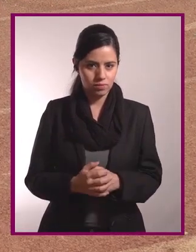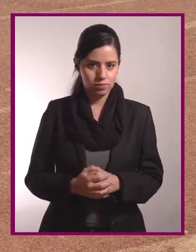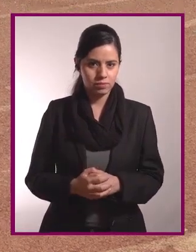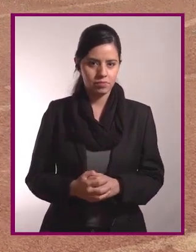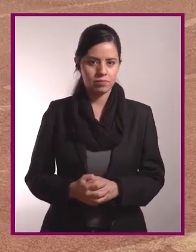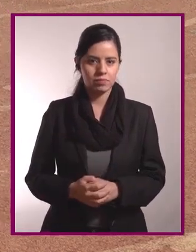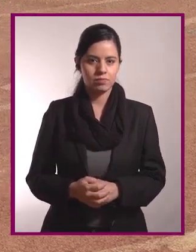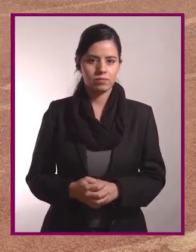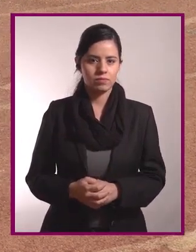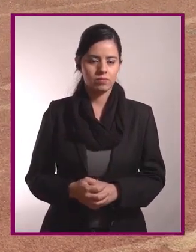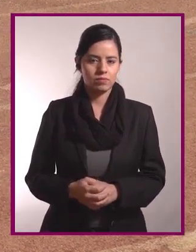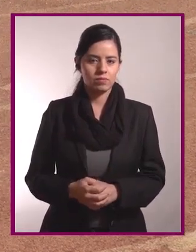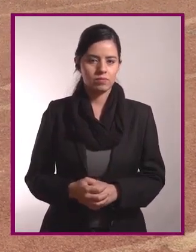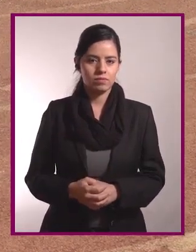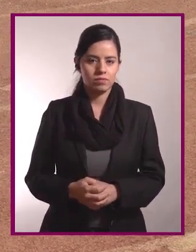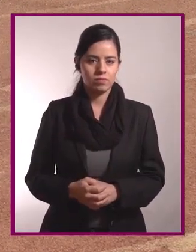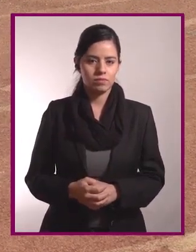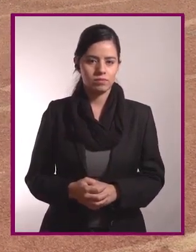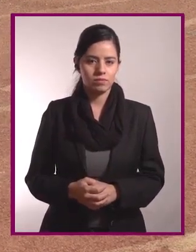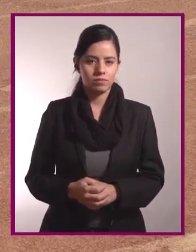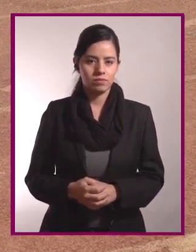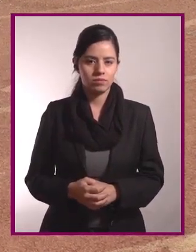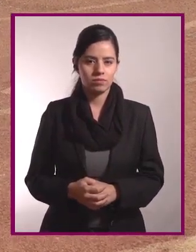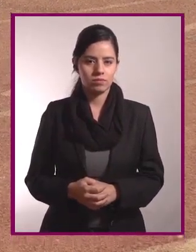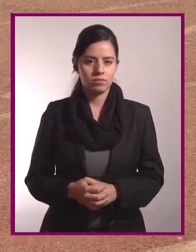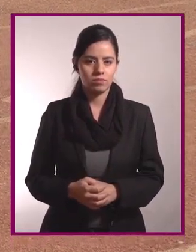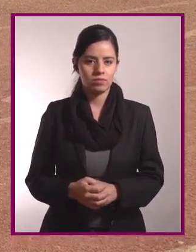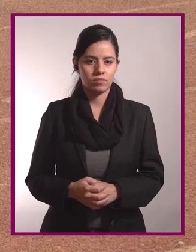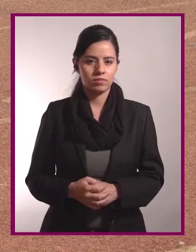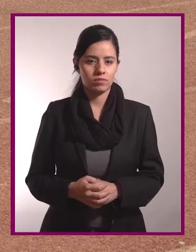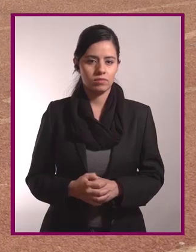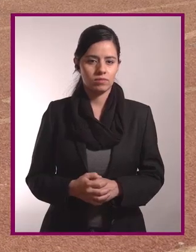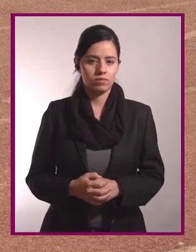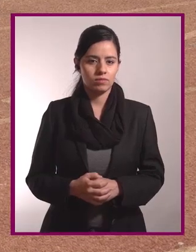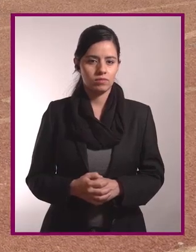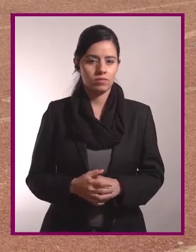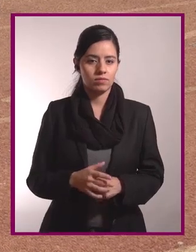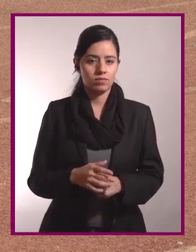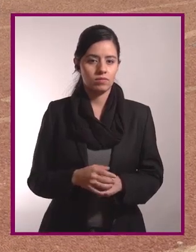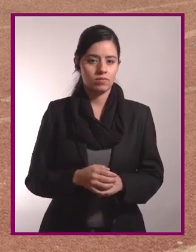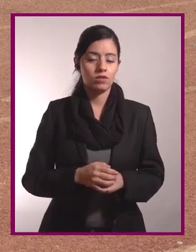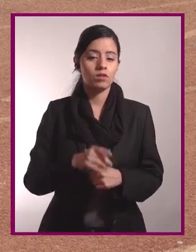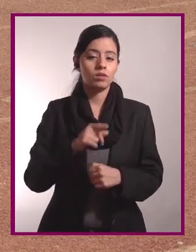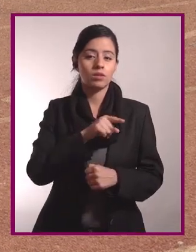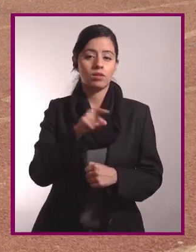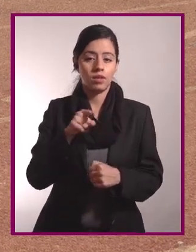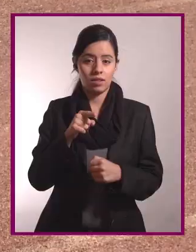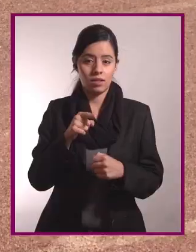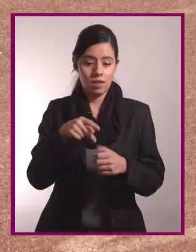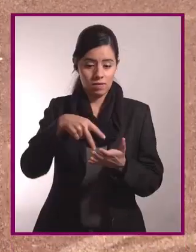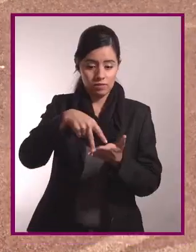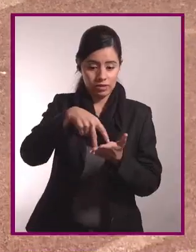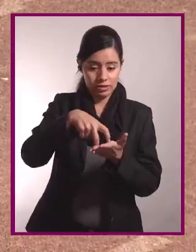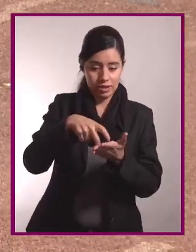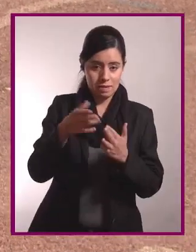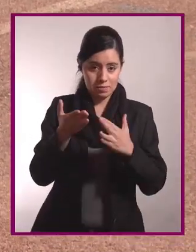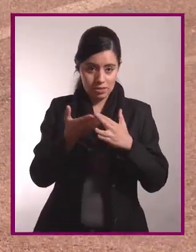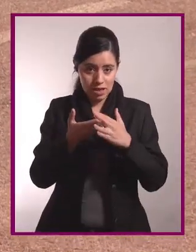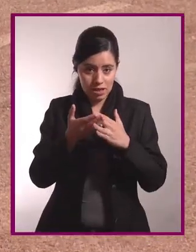fuerza, que controlen el movimiento, no que el movimiento los controle. Arrancamos con media sentadilla